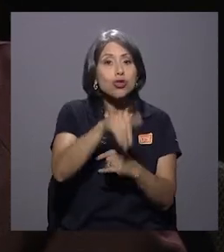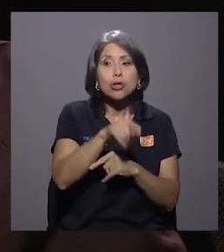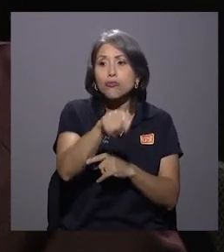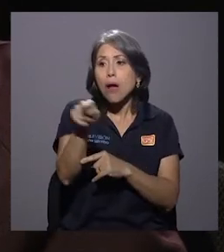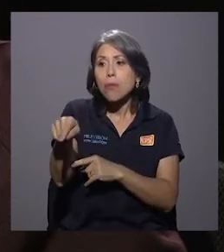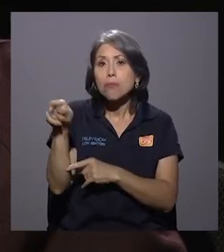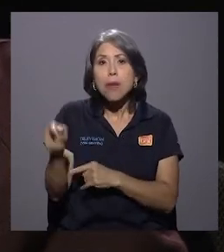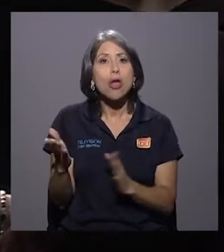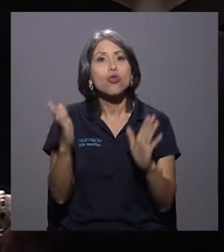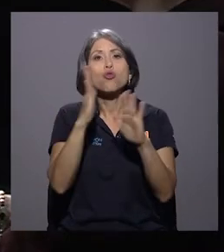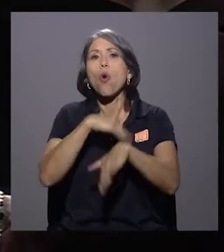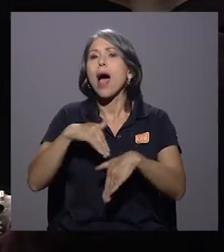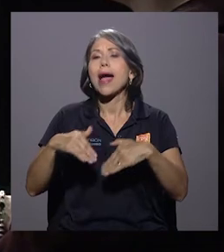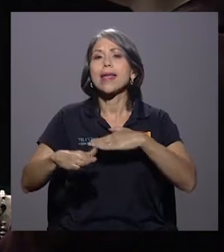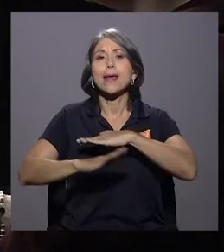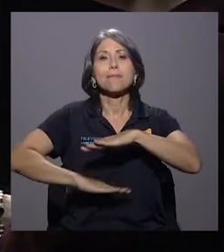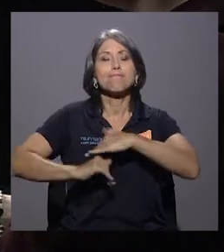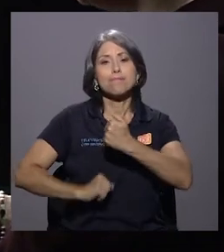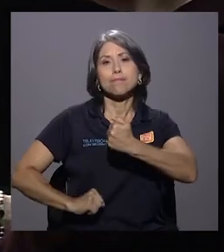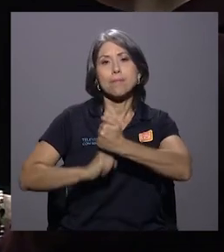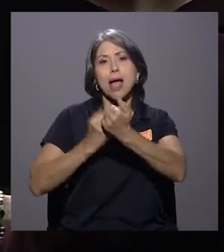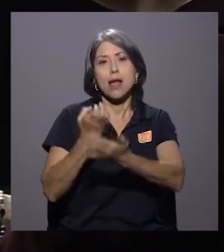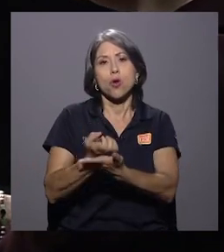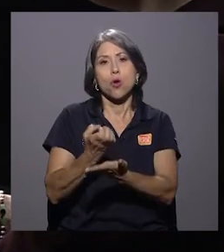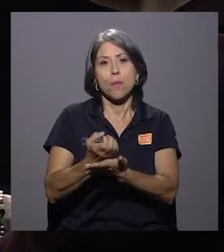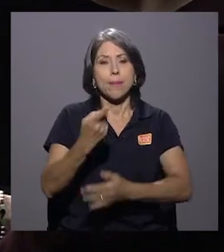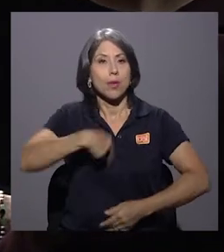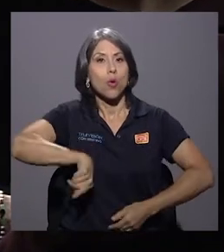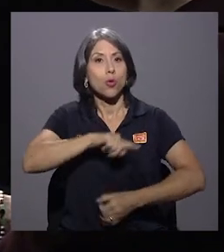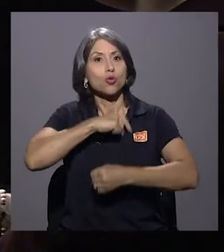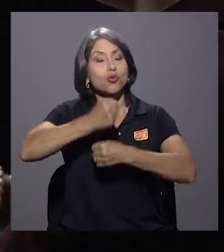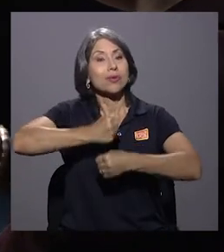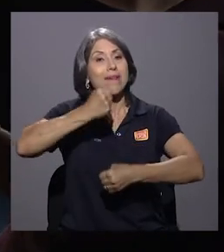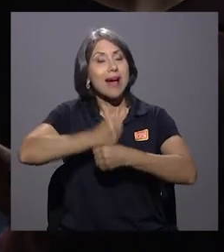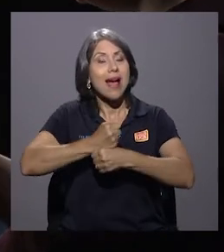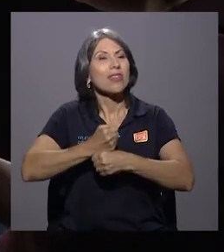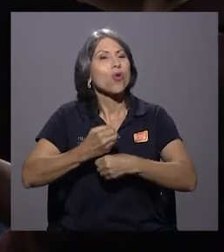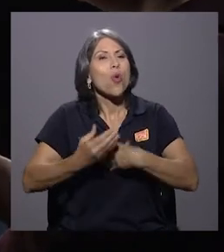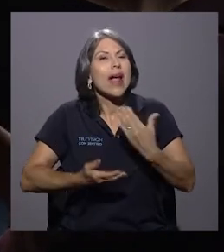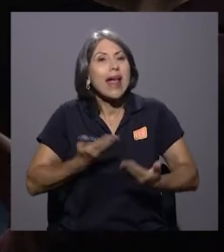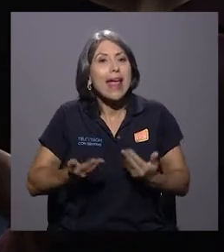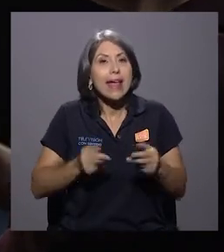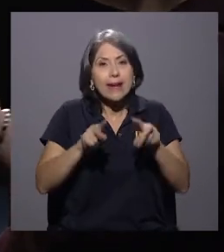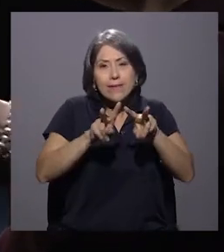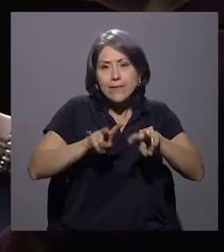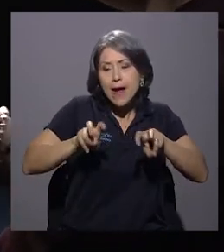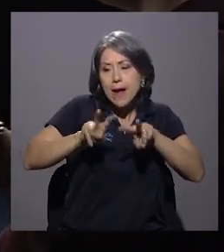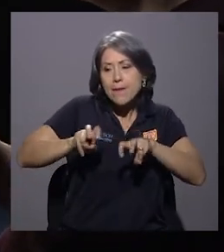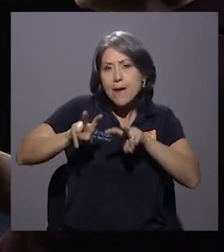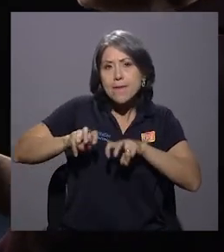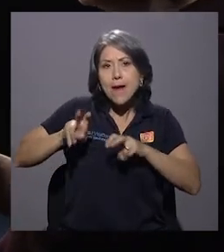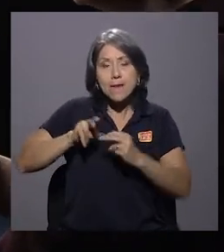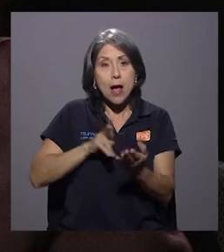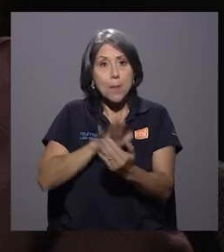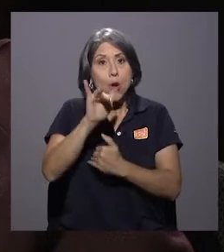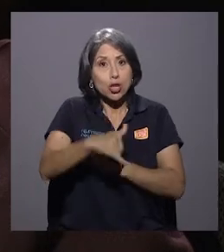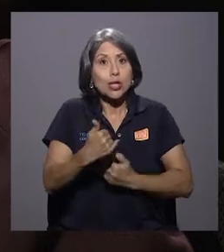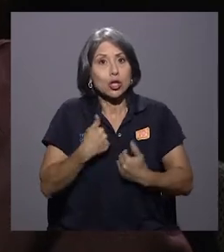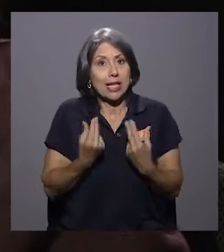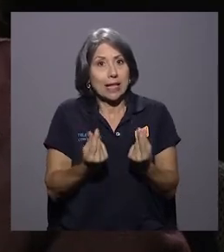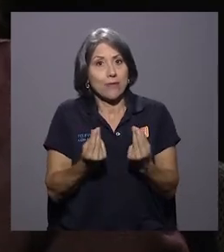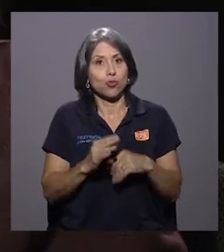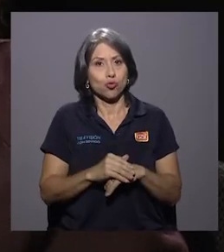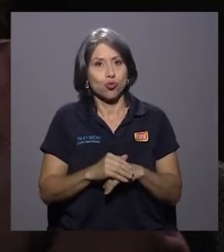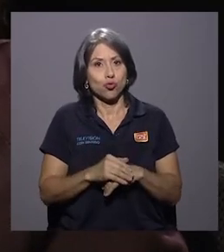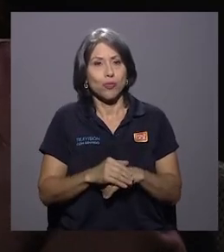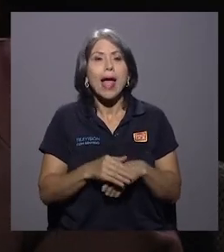contenido económico. Entonces lo que estamos trabajando muy fuertemente es revisar los proyectos que tienen recursos, hacer